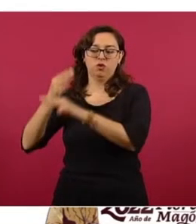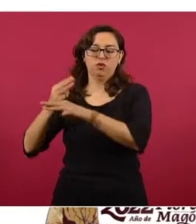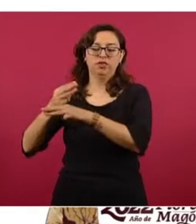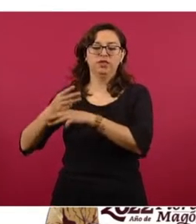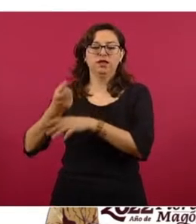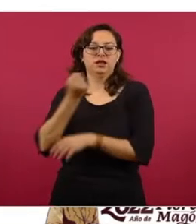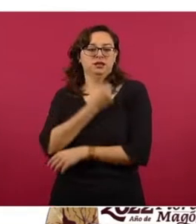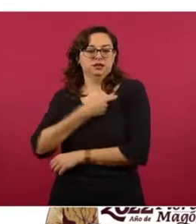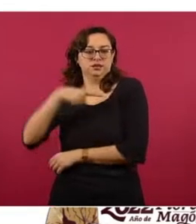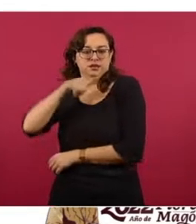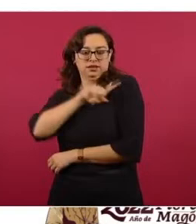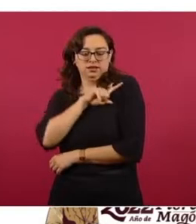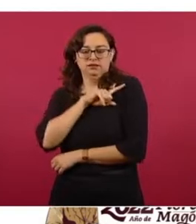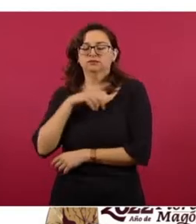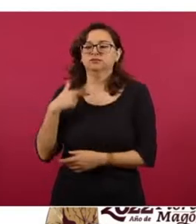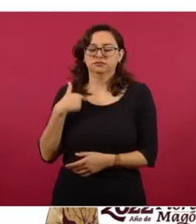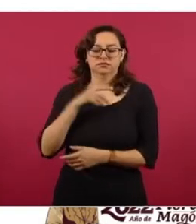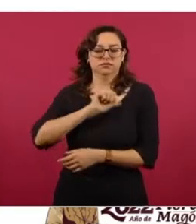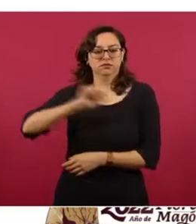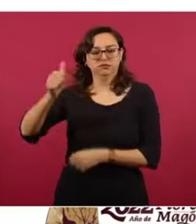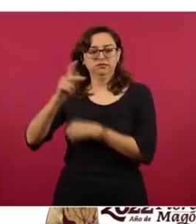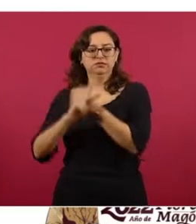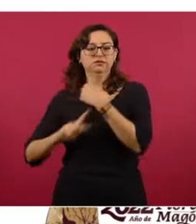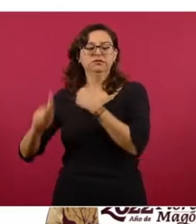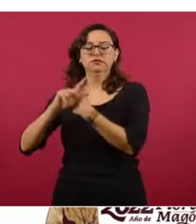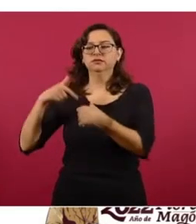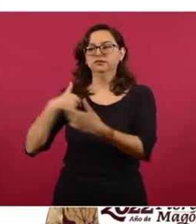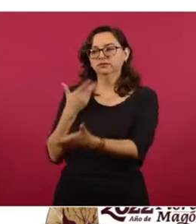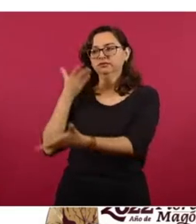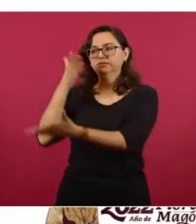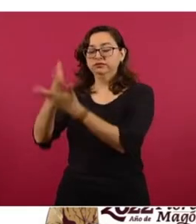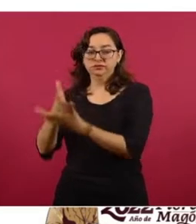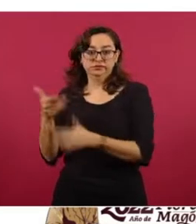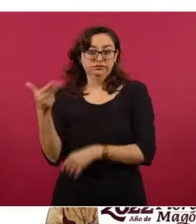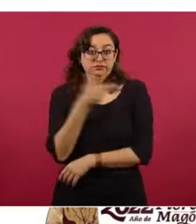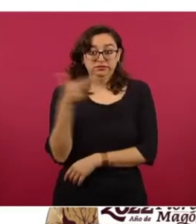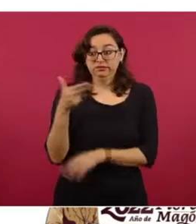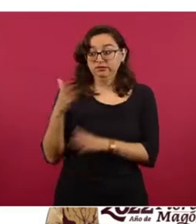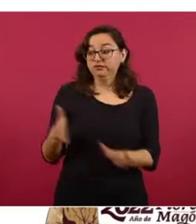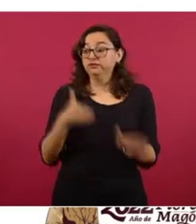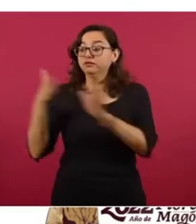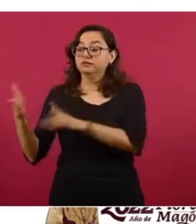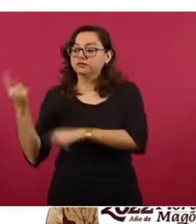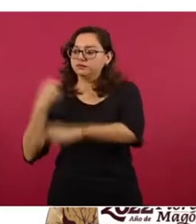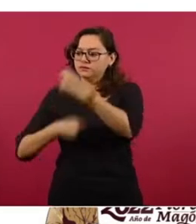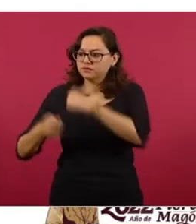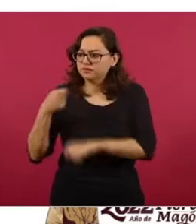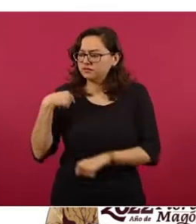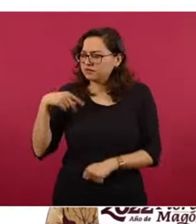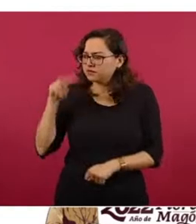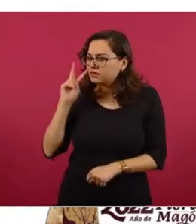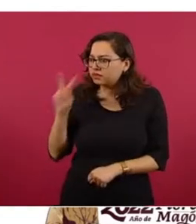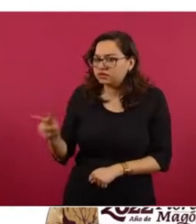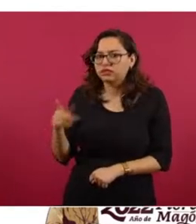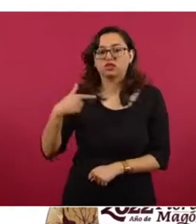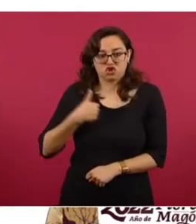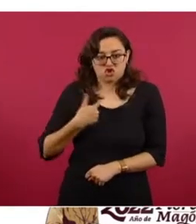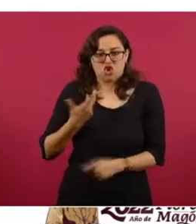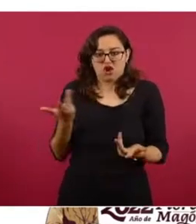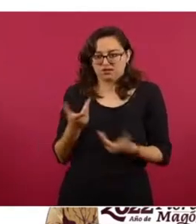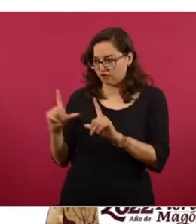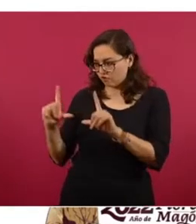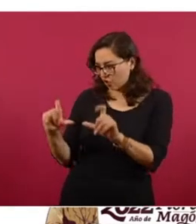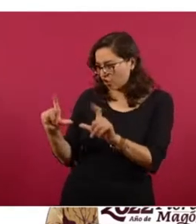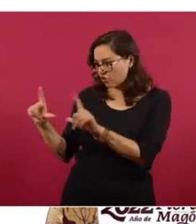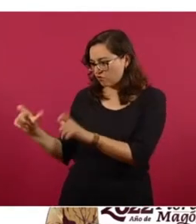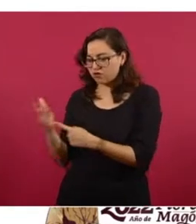en la tienda que estaba en la esquina del lugar donde nos alojamos. Es decir, a plena luz del día, hay en la vitrina de las tiendas